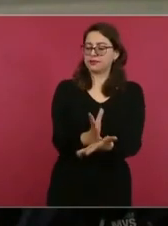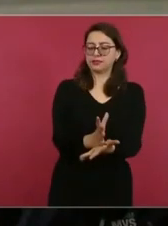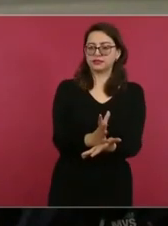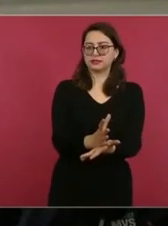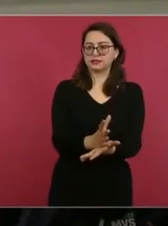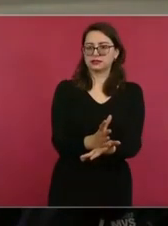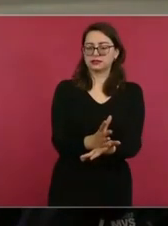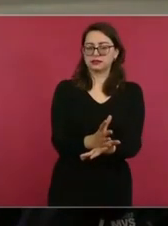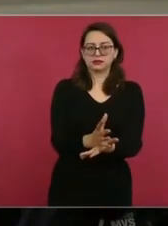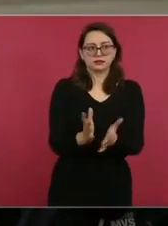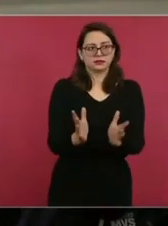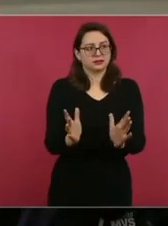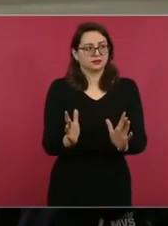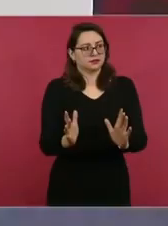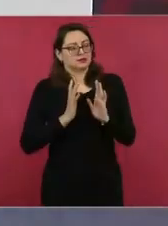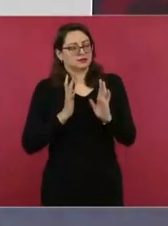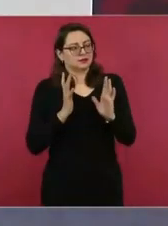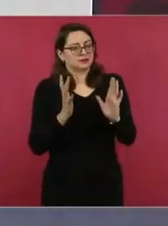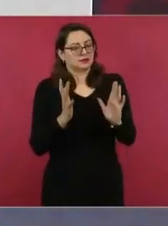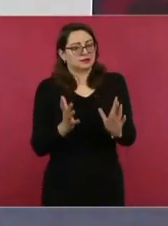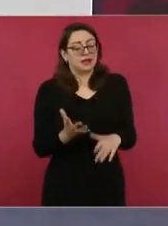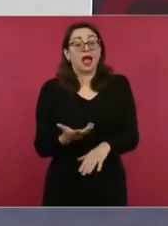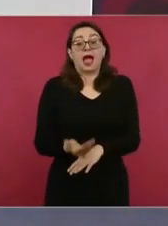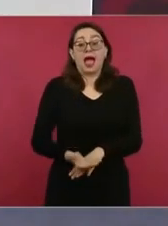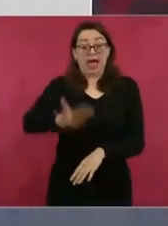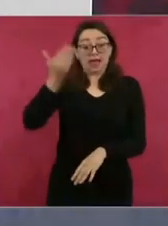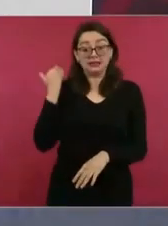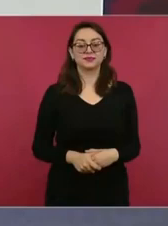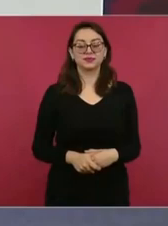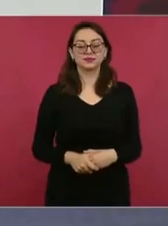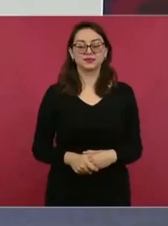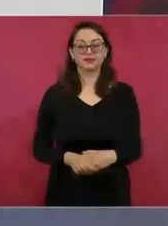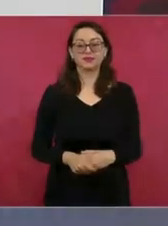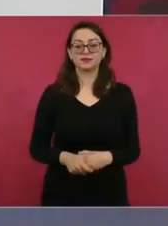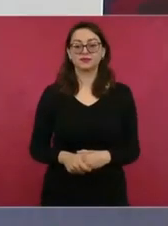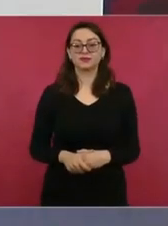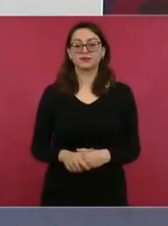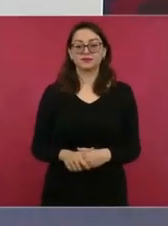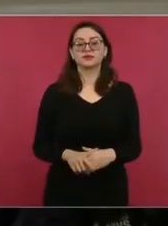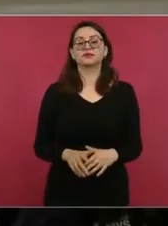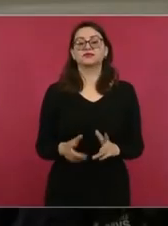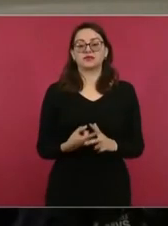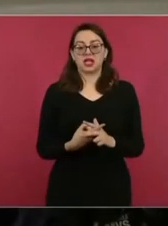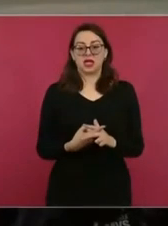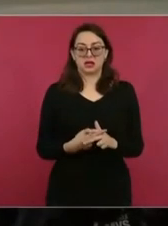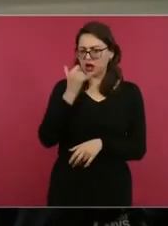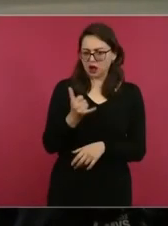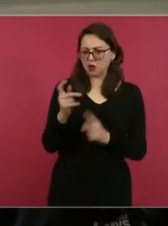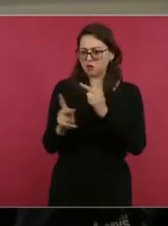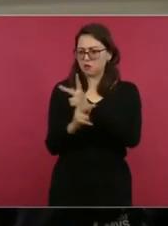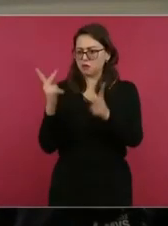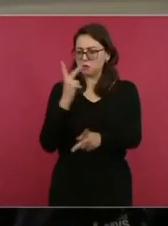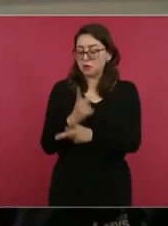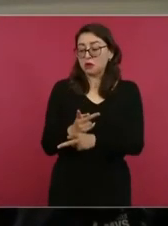la educación pública era gratuita en todos los niveles de escolaridad. Desde entonces empezaron a rechazar a los jóvenes